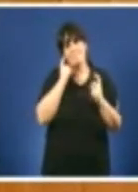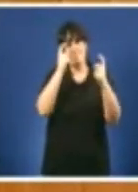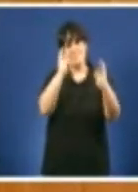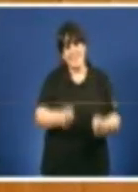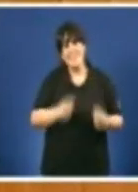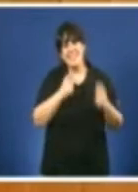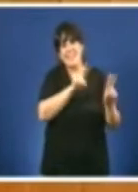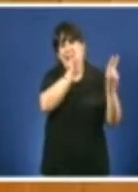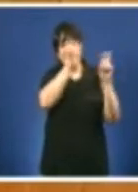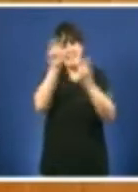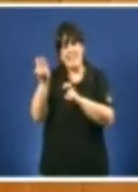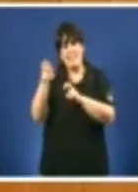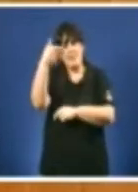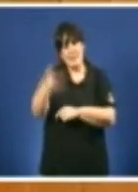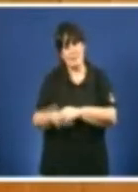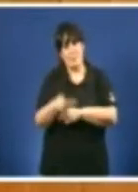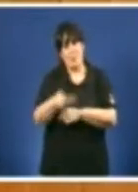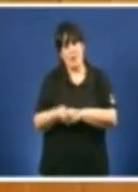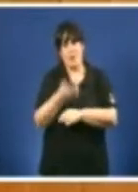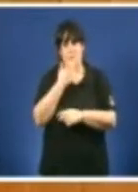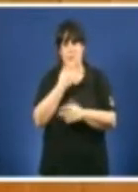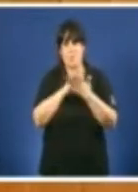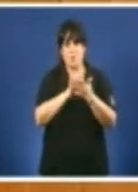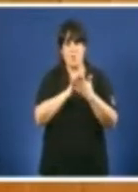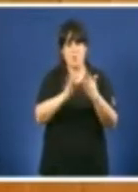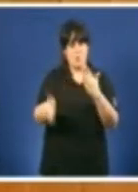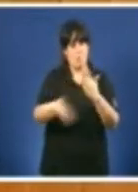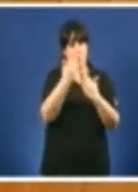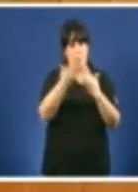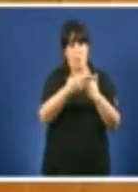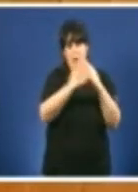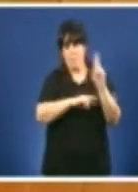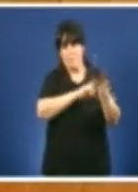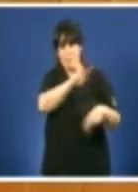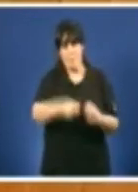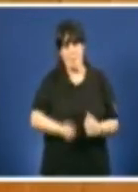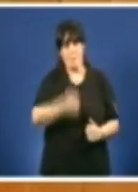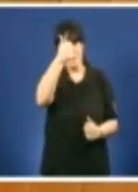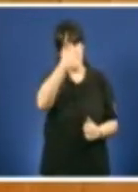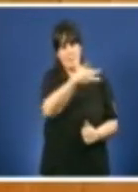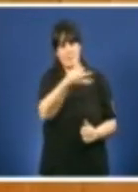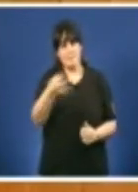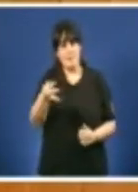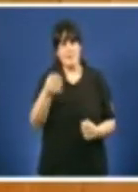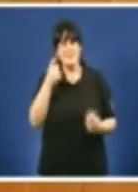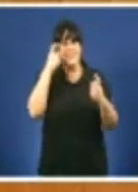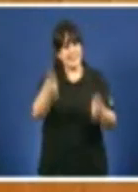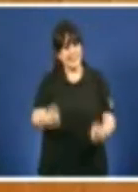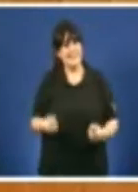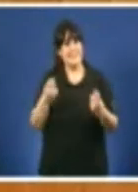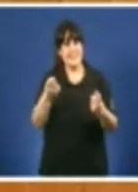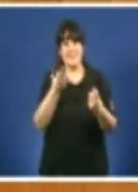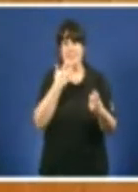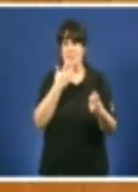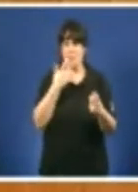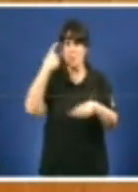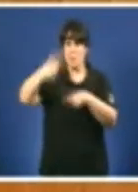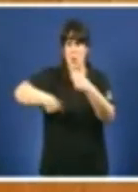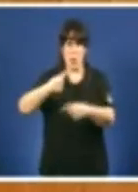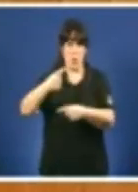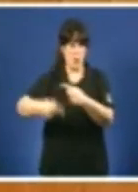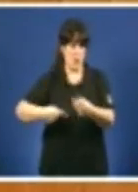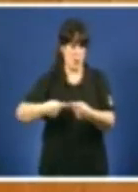mordenización dos servicios ou a necesidade de aumentar a súa capacidade para afrontar as consecuencias sociais da propia crise